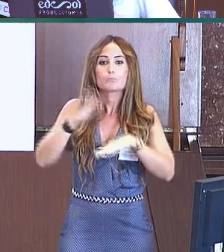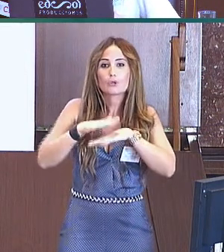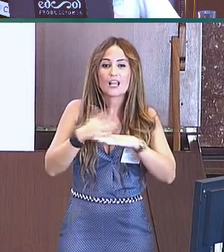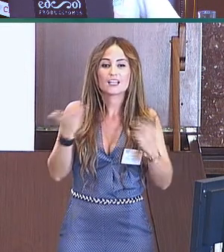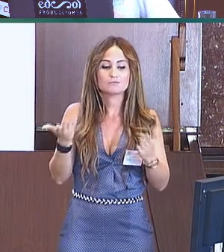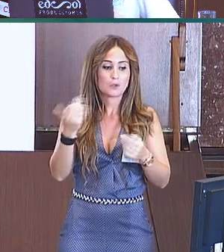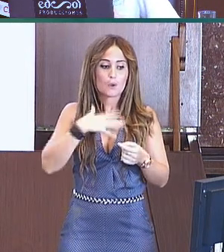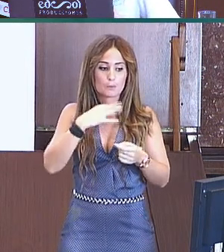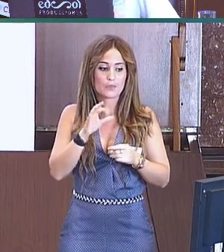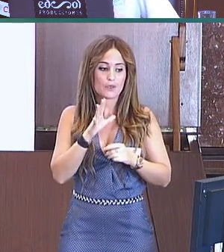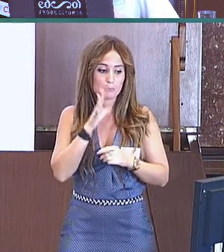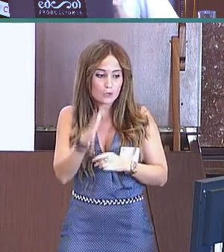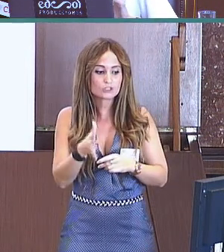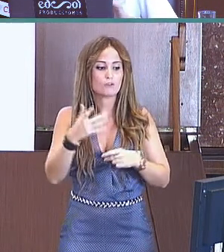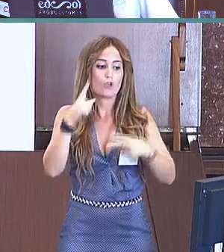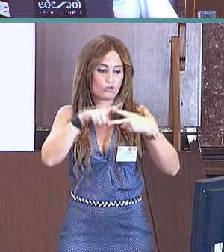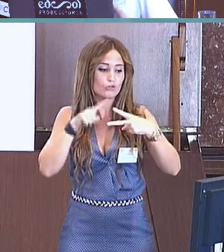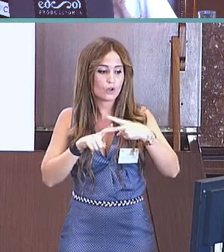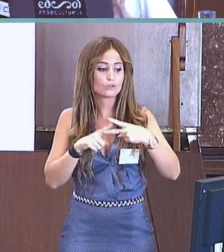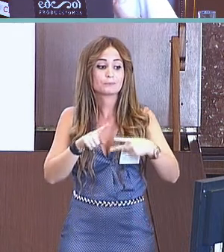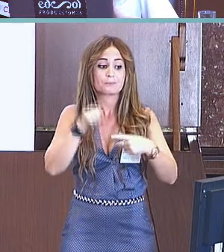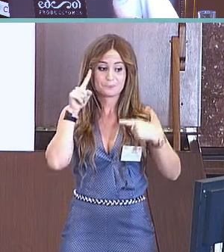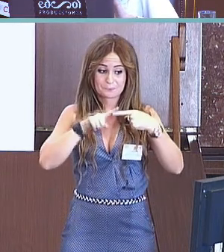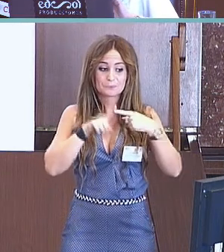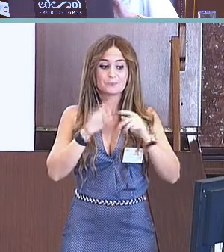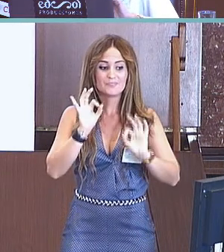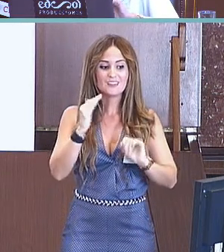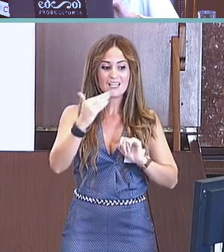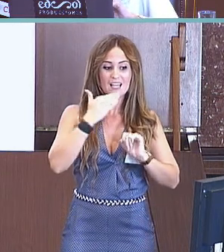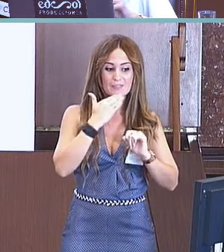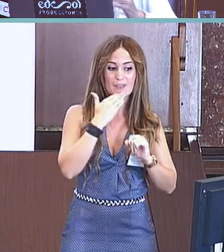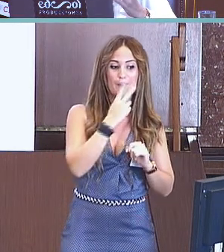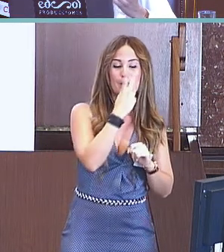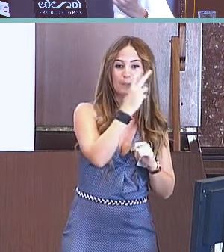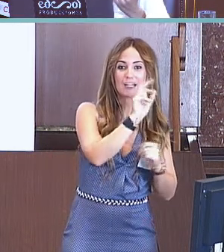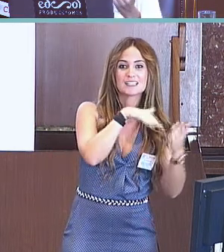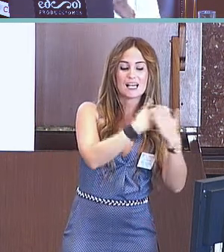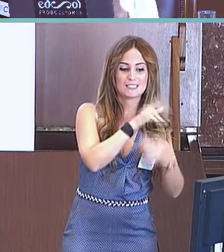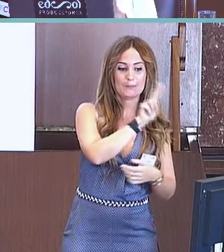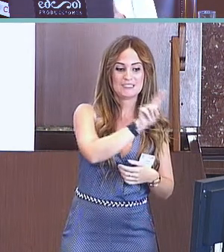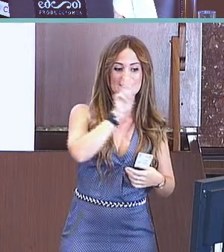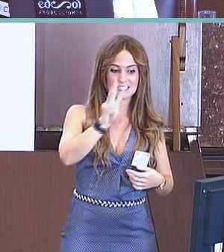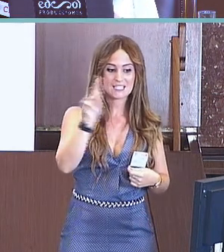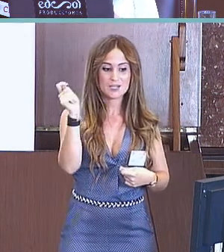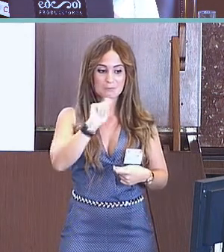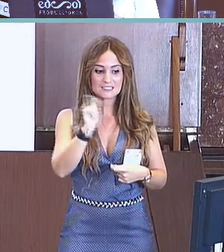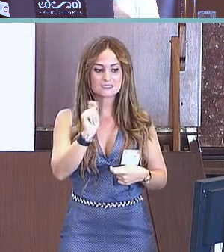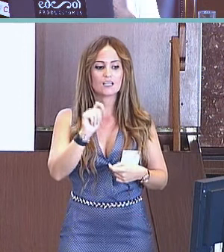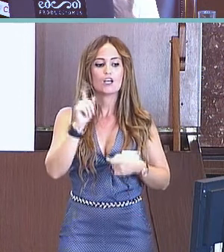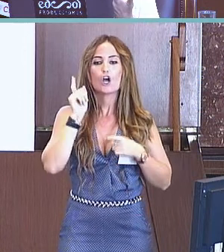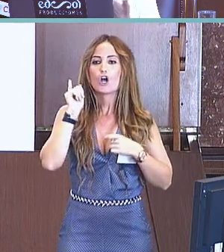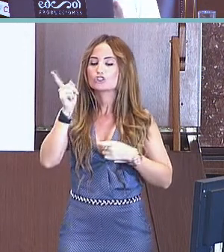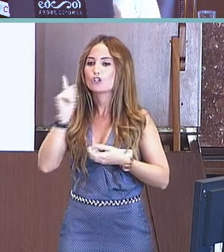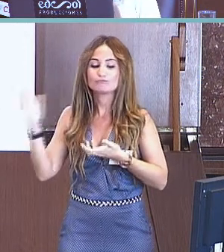salvo en dos categorías, en preguntas y preposiciones y locativos, que incluso disminuían ligeramente.